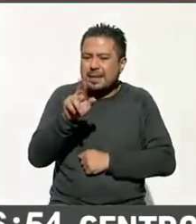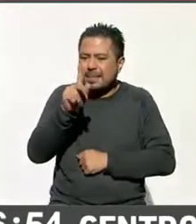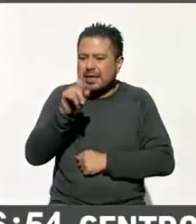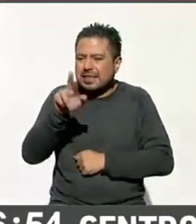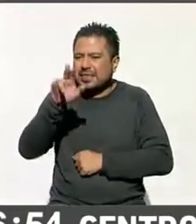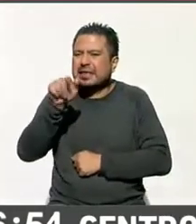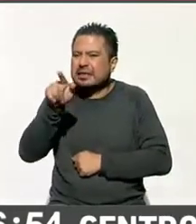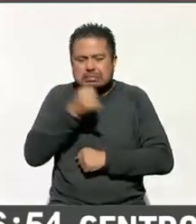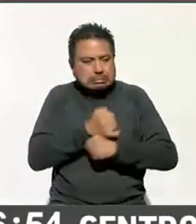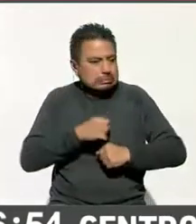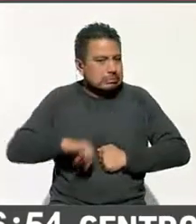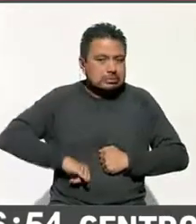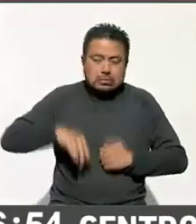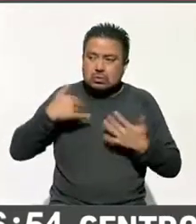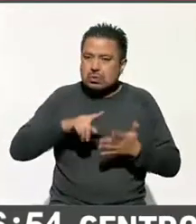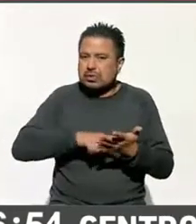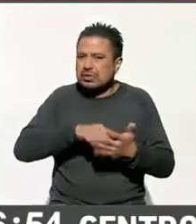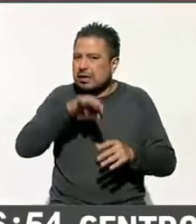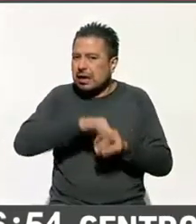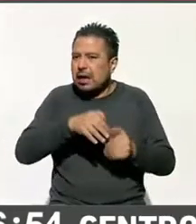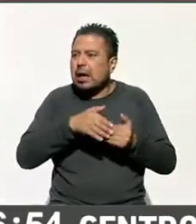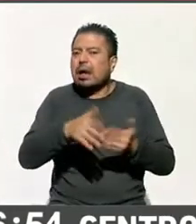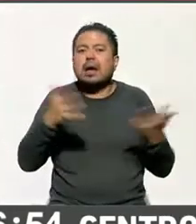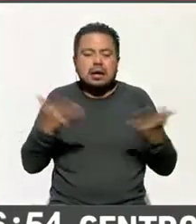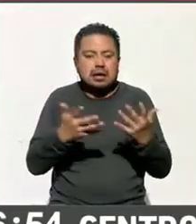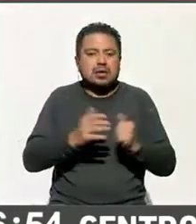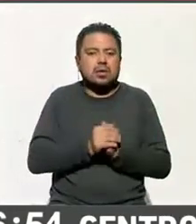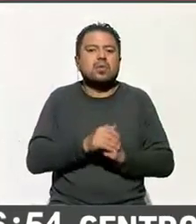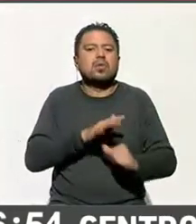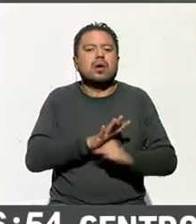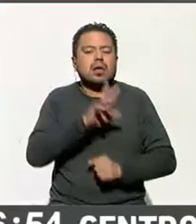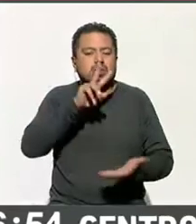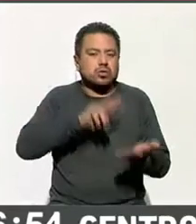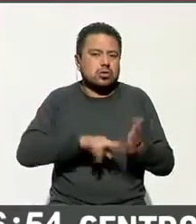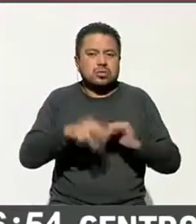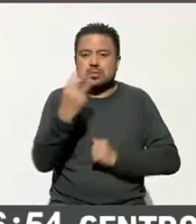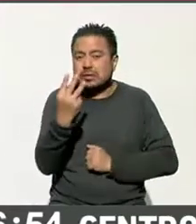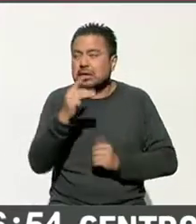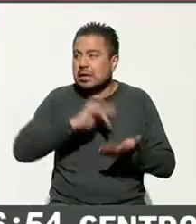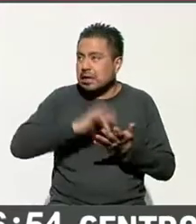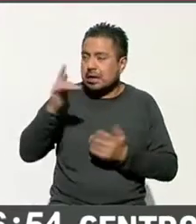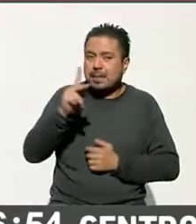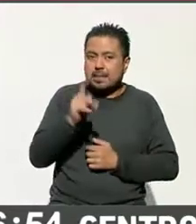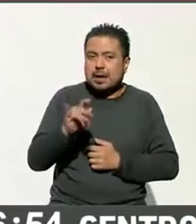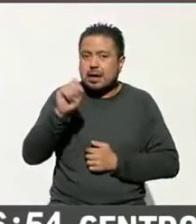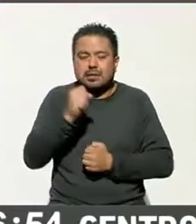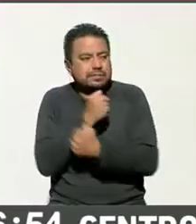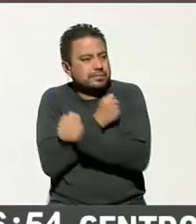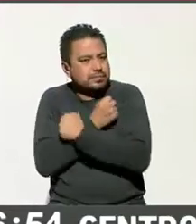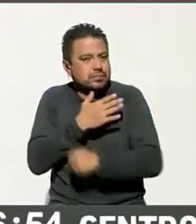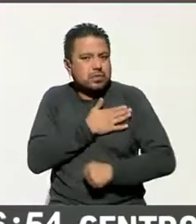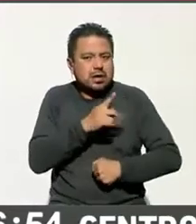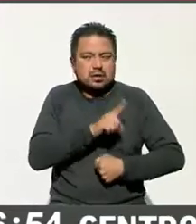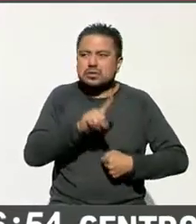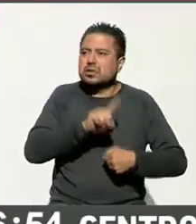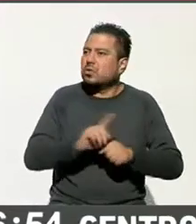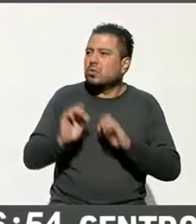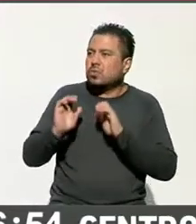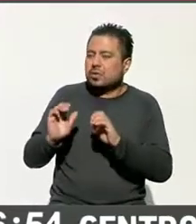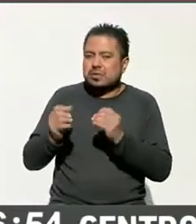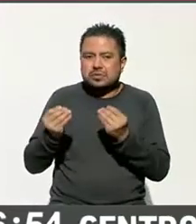Interesante el estudio de esta elección, como lo han venido haciendo desde el 2003. Gracias, Paco, te mando abrazo, buenos días, cuídate.